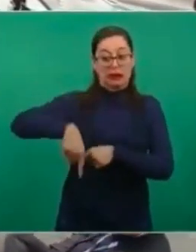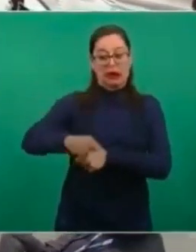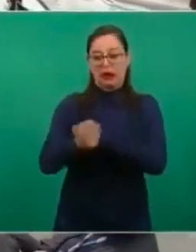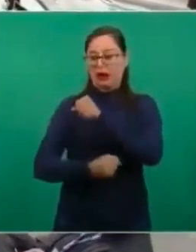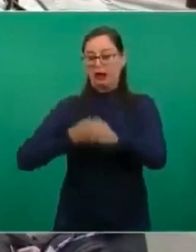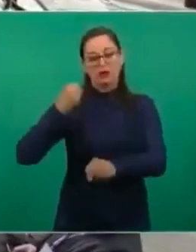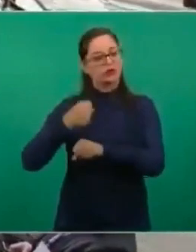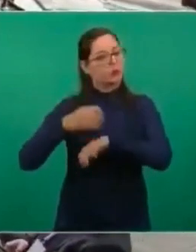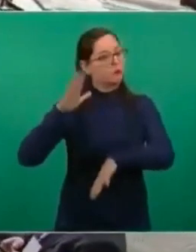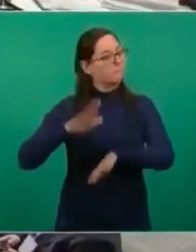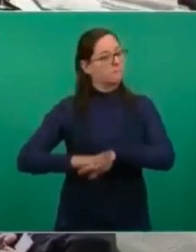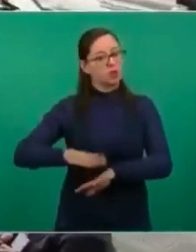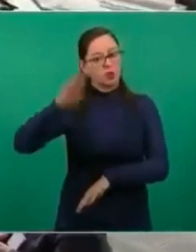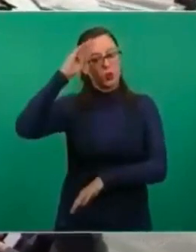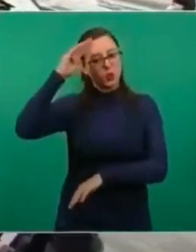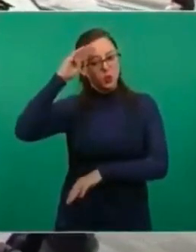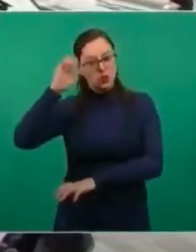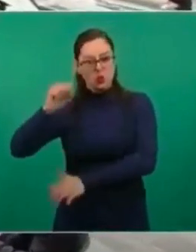historia.